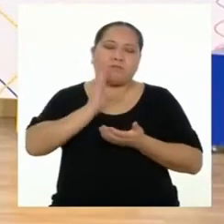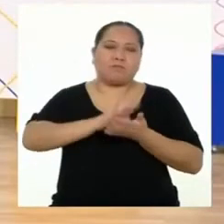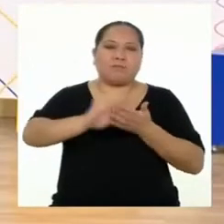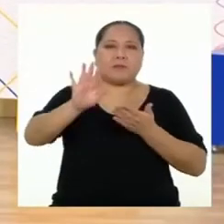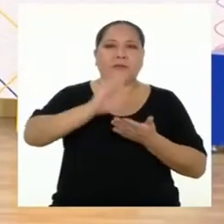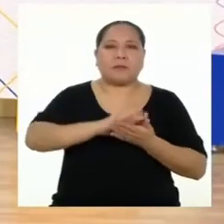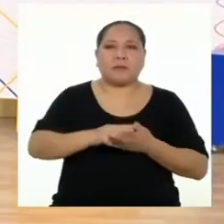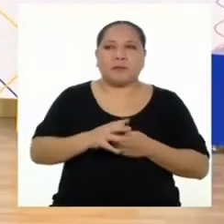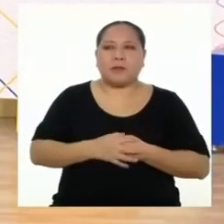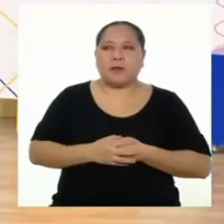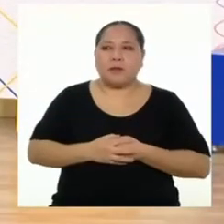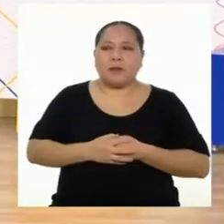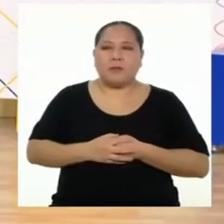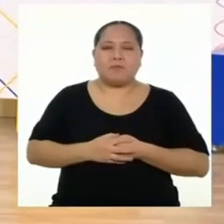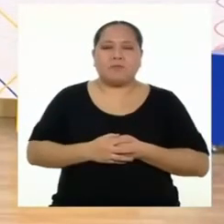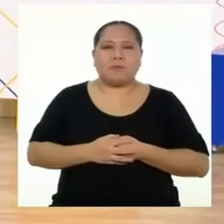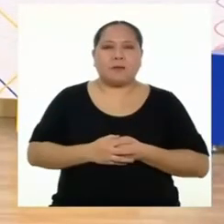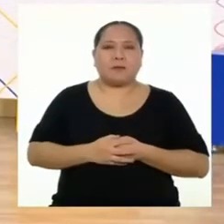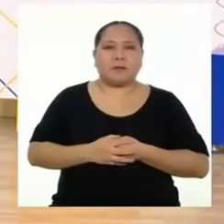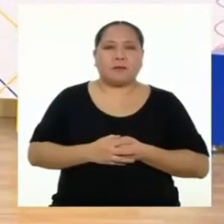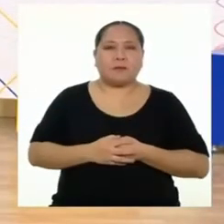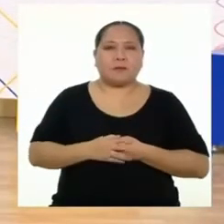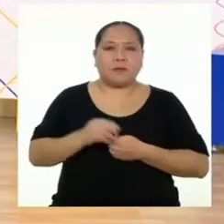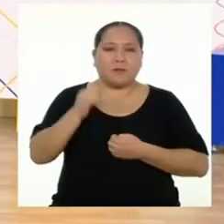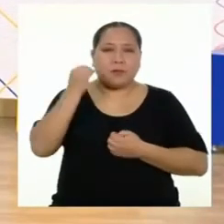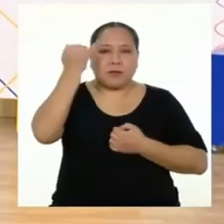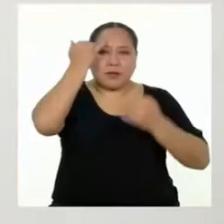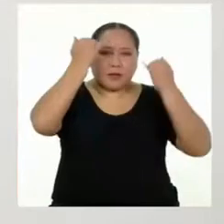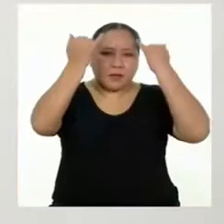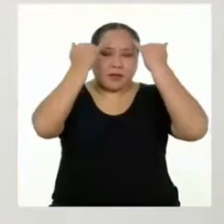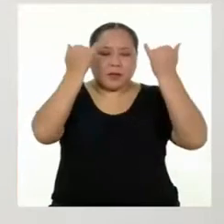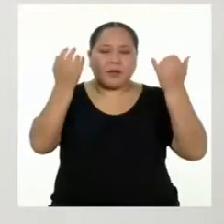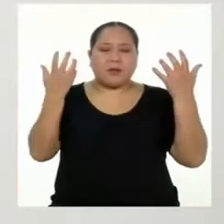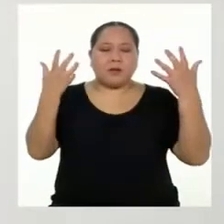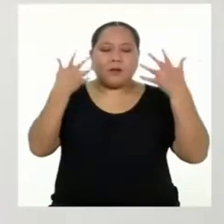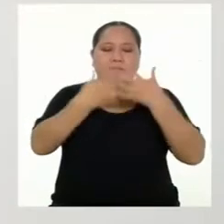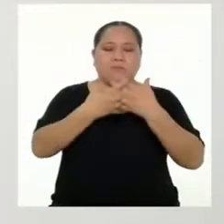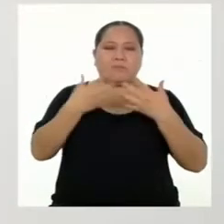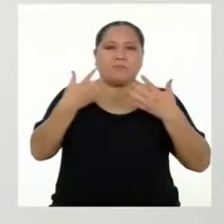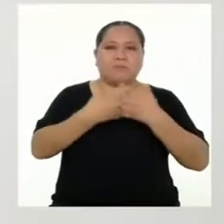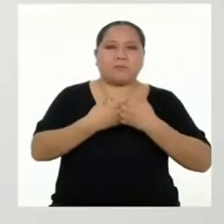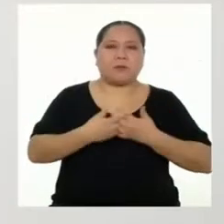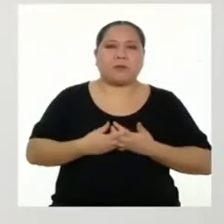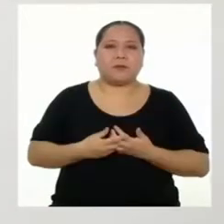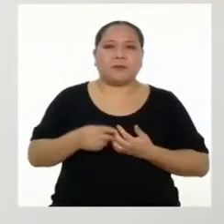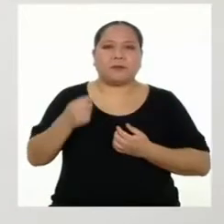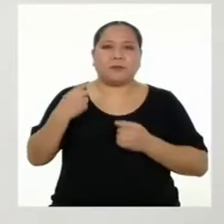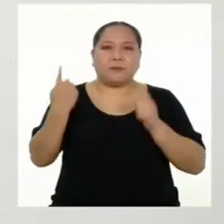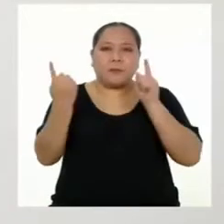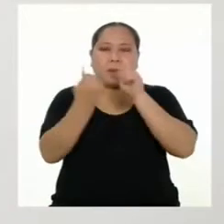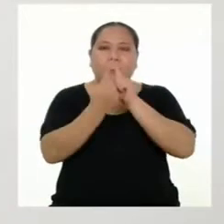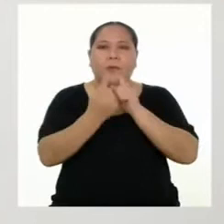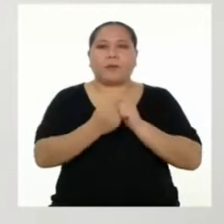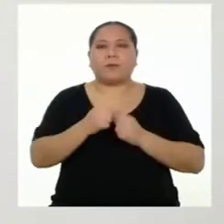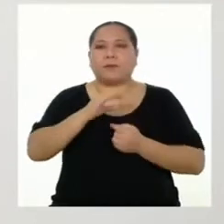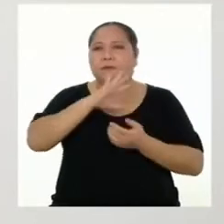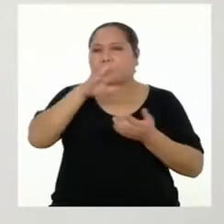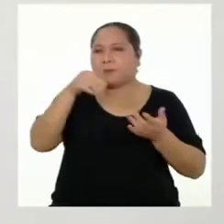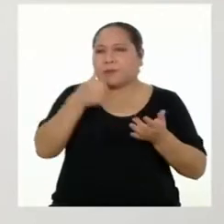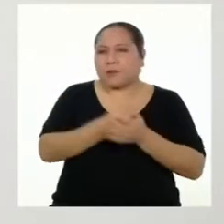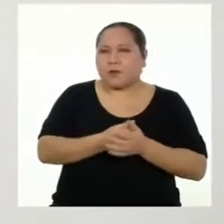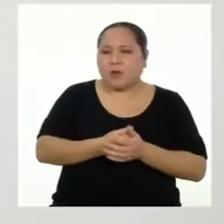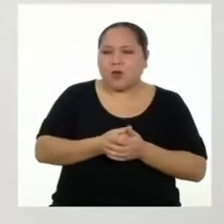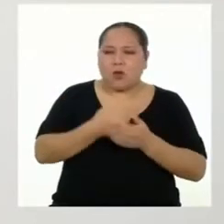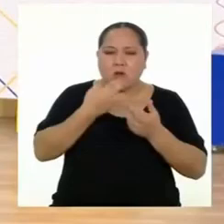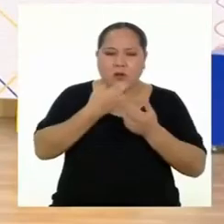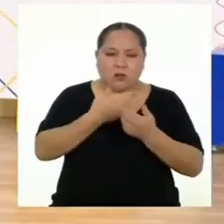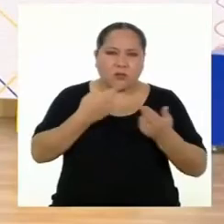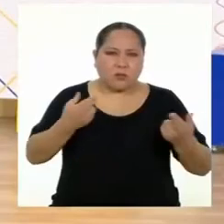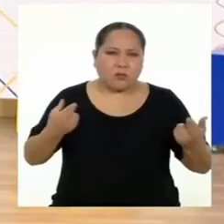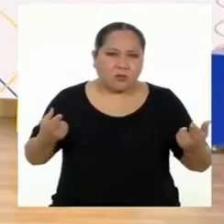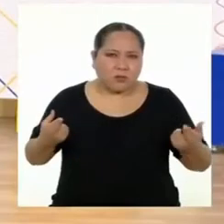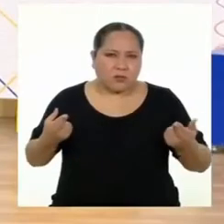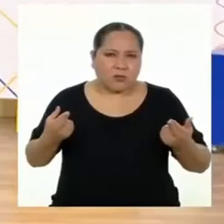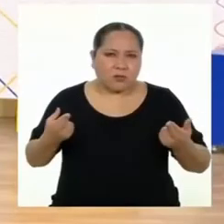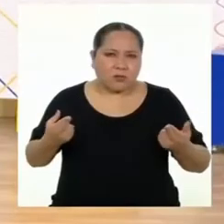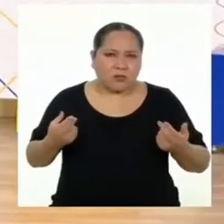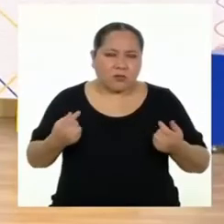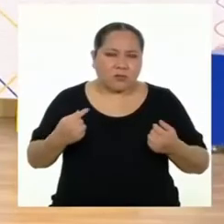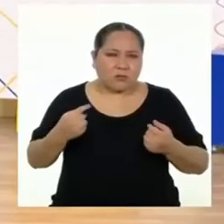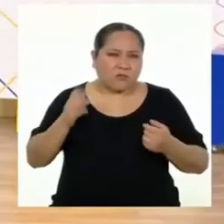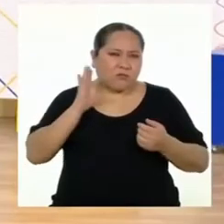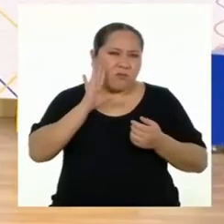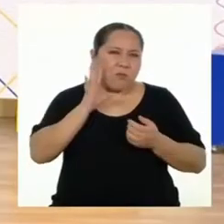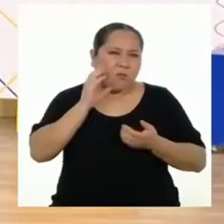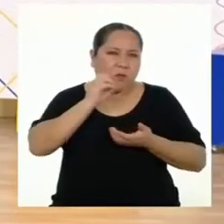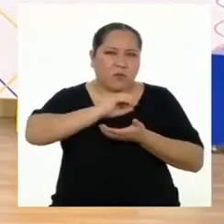Veo que mi idea inicial se relaciona con la definición que leí. Bien, ¿y todos los residuos los debemos desechar? No,